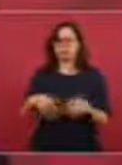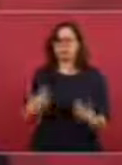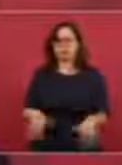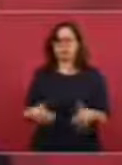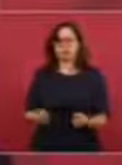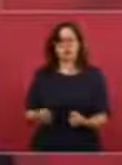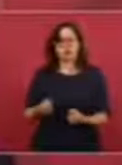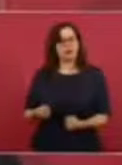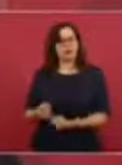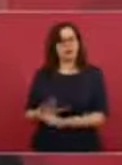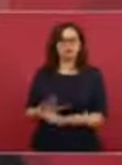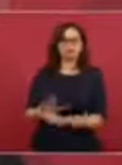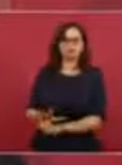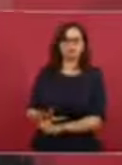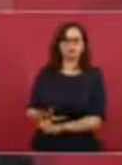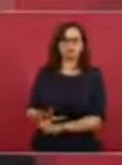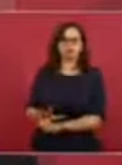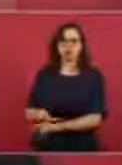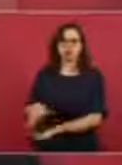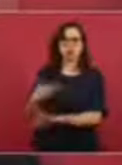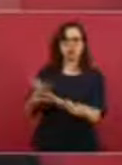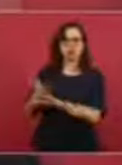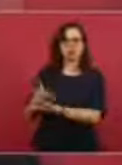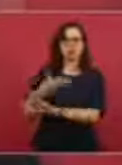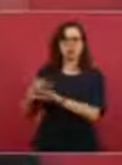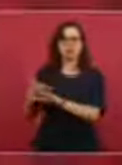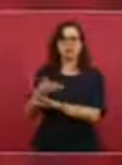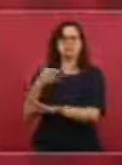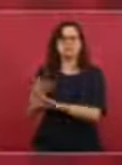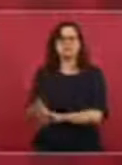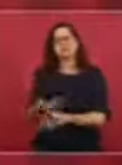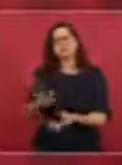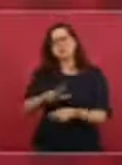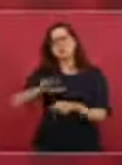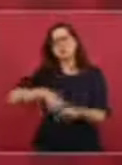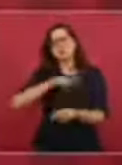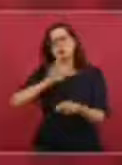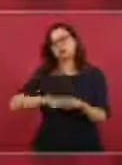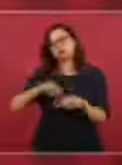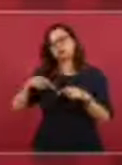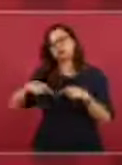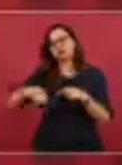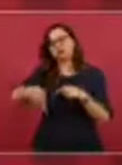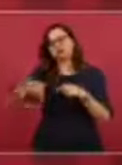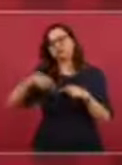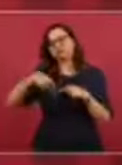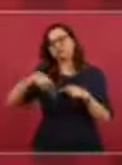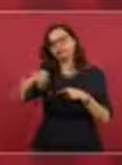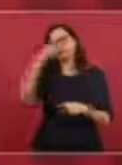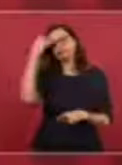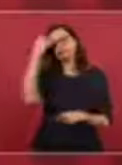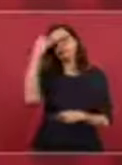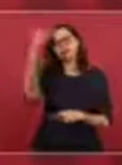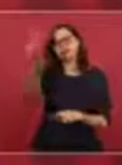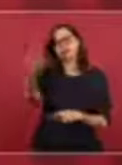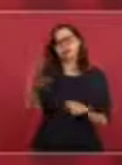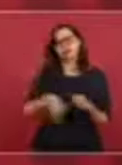pero es la temporada, es